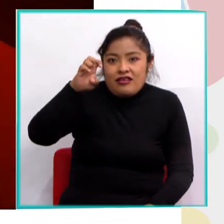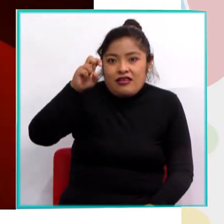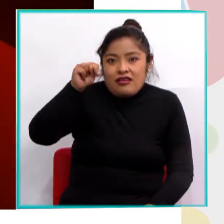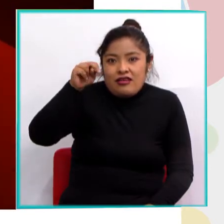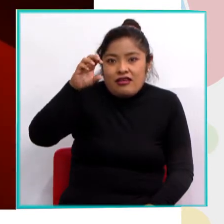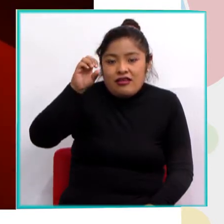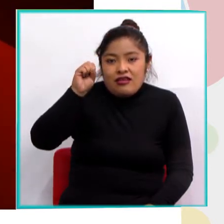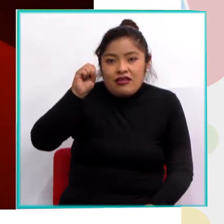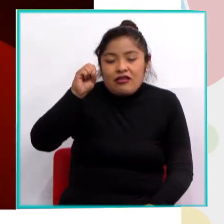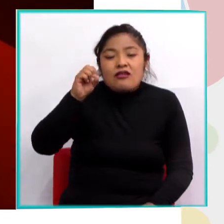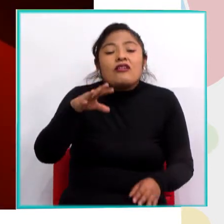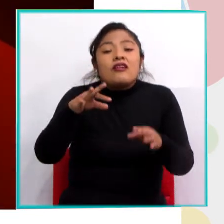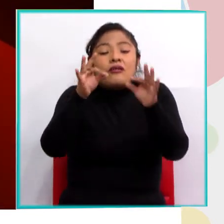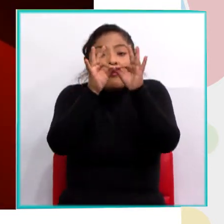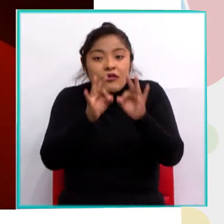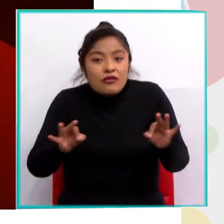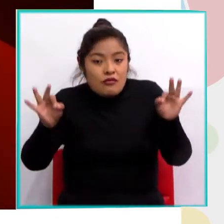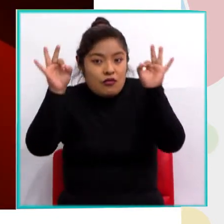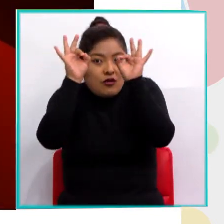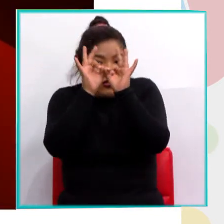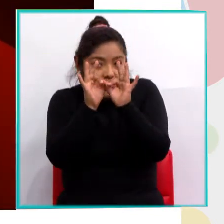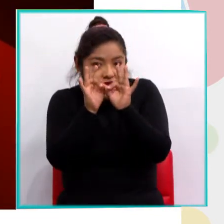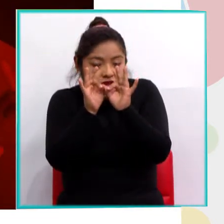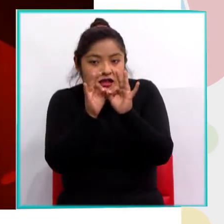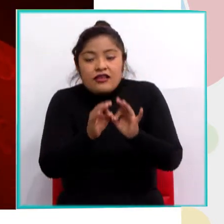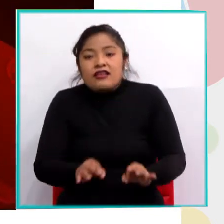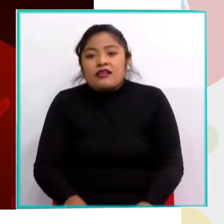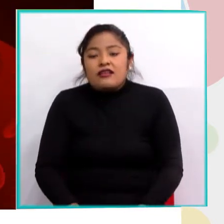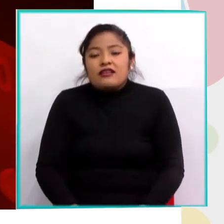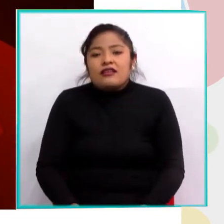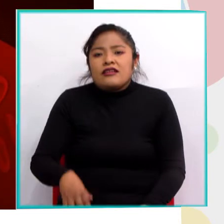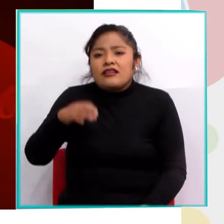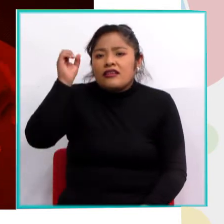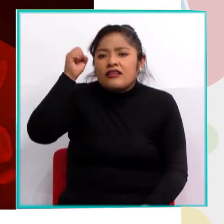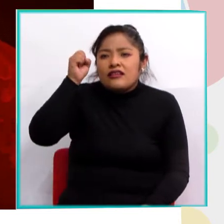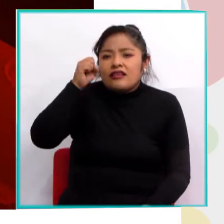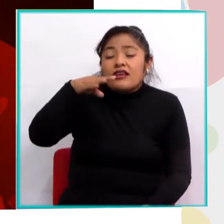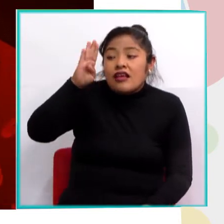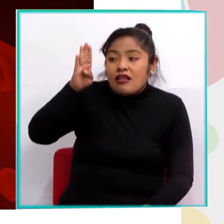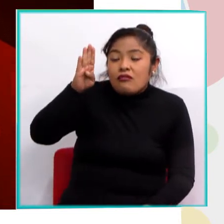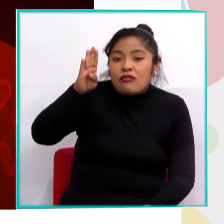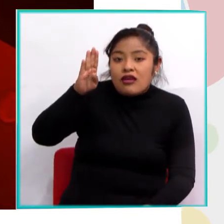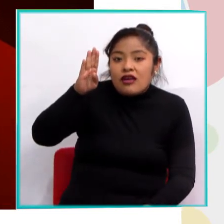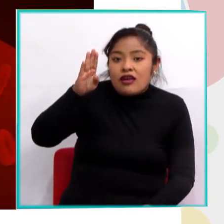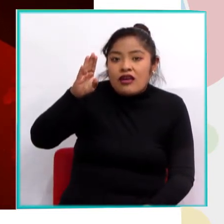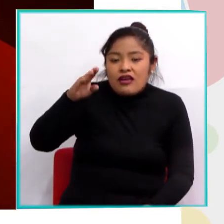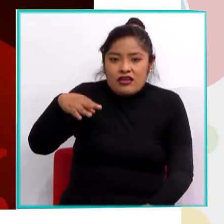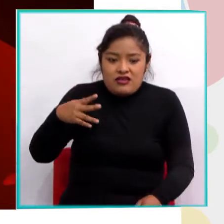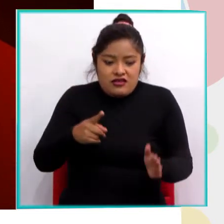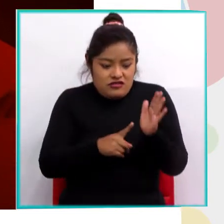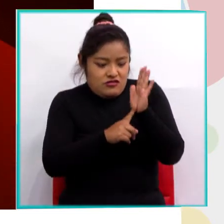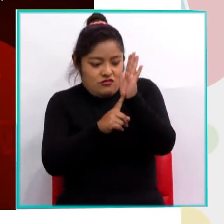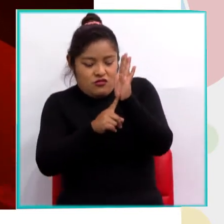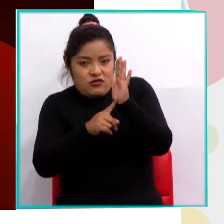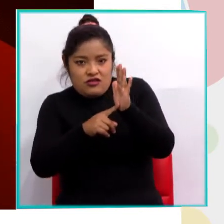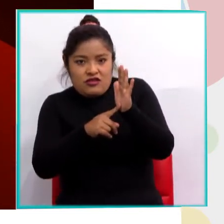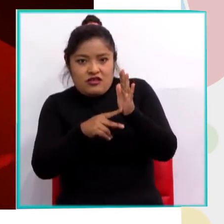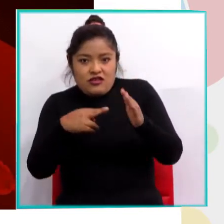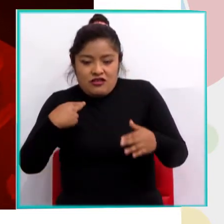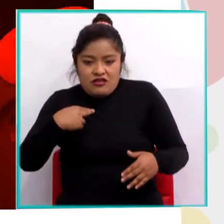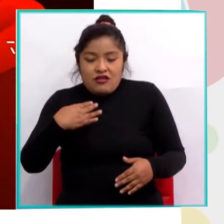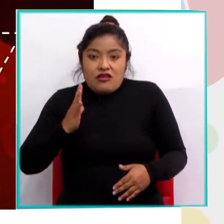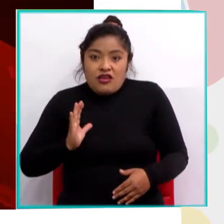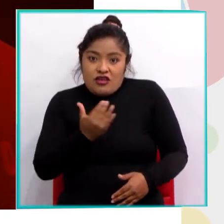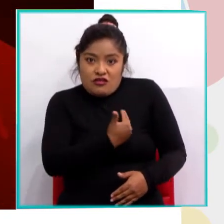importantes. Si el antígeno D está presente, se dice que la persona es RH